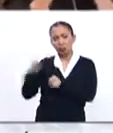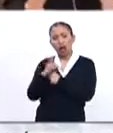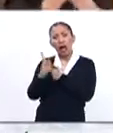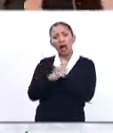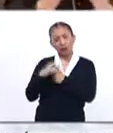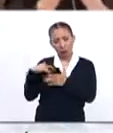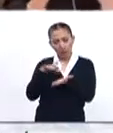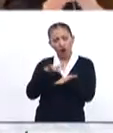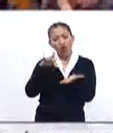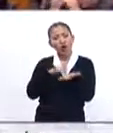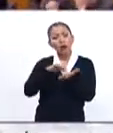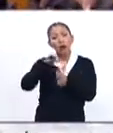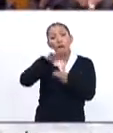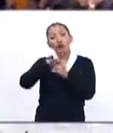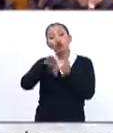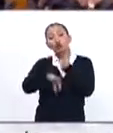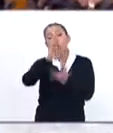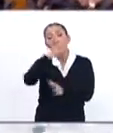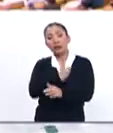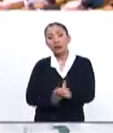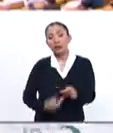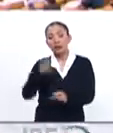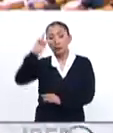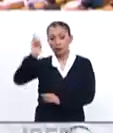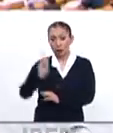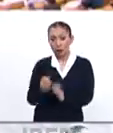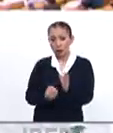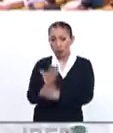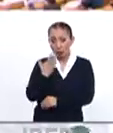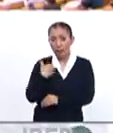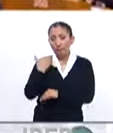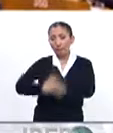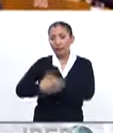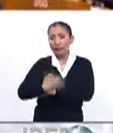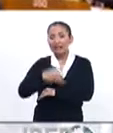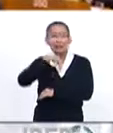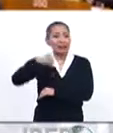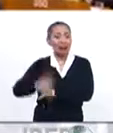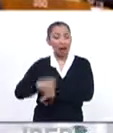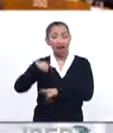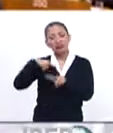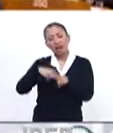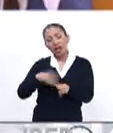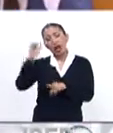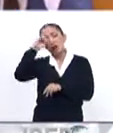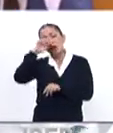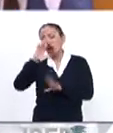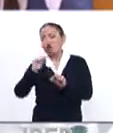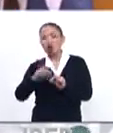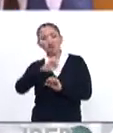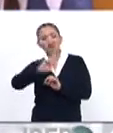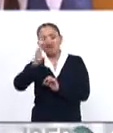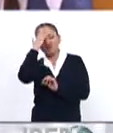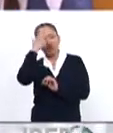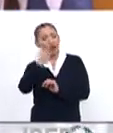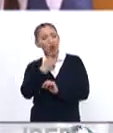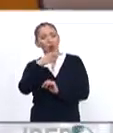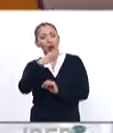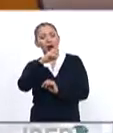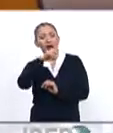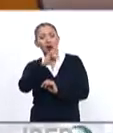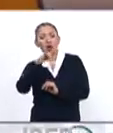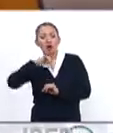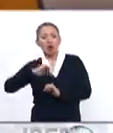país está a favor de elecciones democráticas en Venezuela. Mientras tanto, Italia mantiene la postura de no reconocer a Guaidó